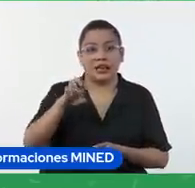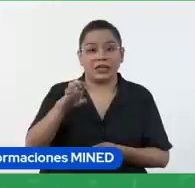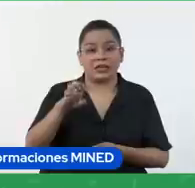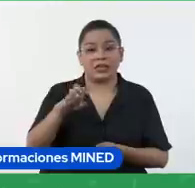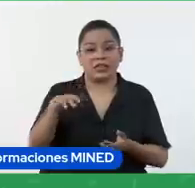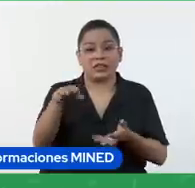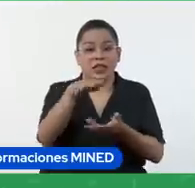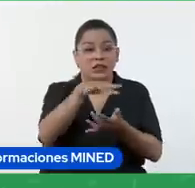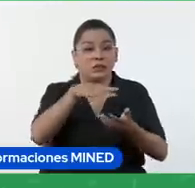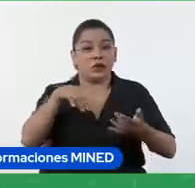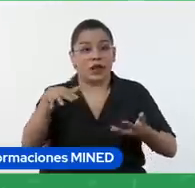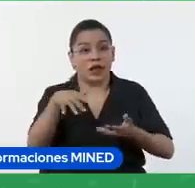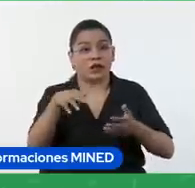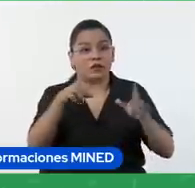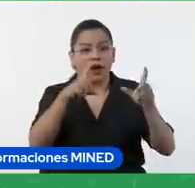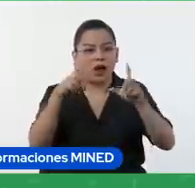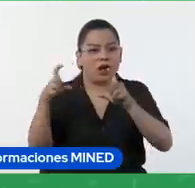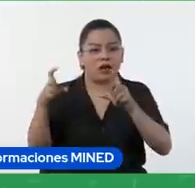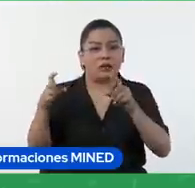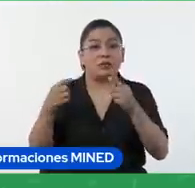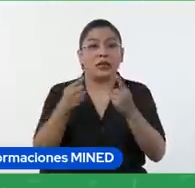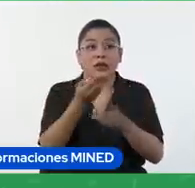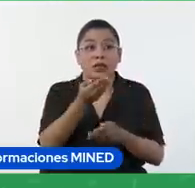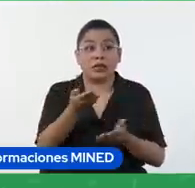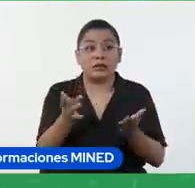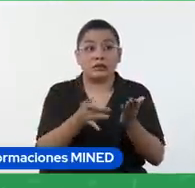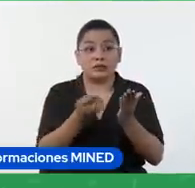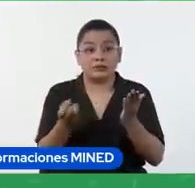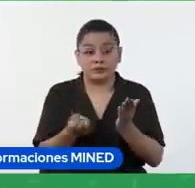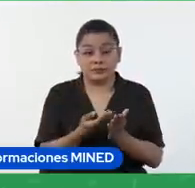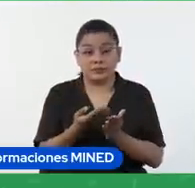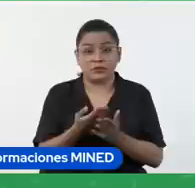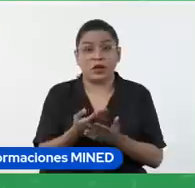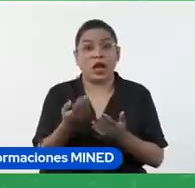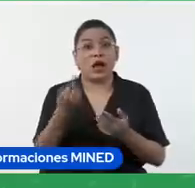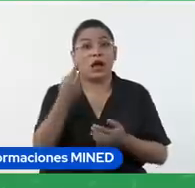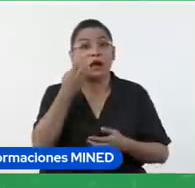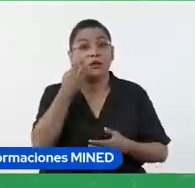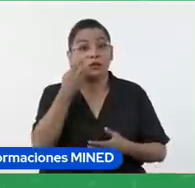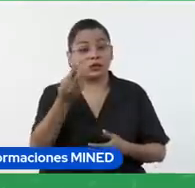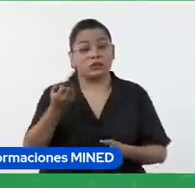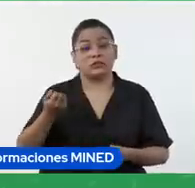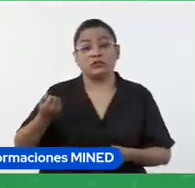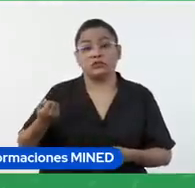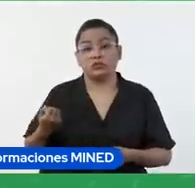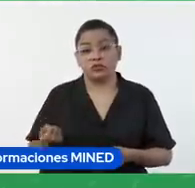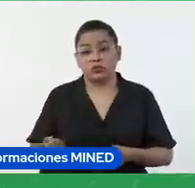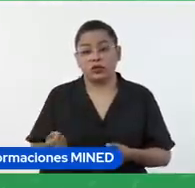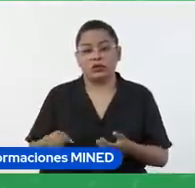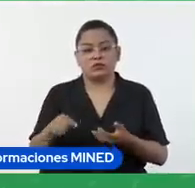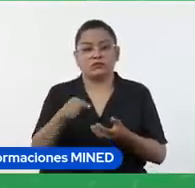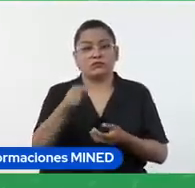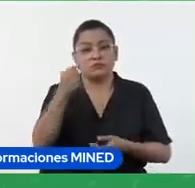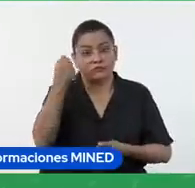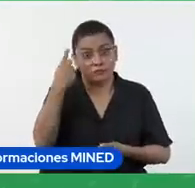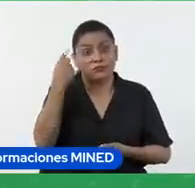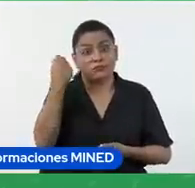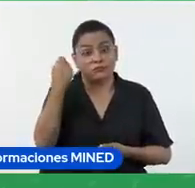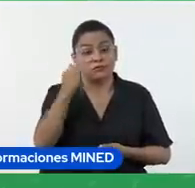pero también habla de las herramientas digitales veo que el estudiante comprendió el trabajo